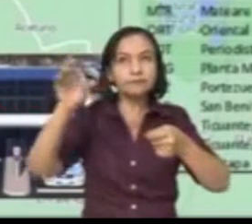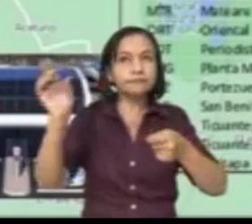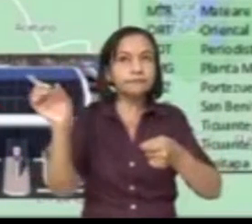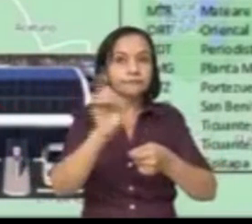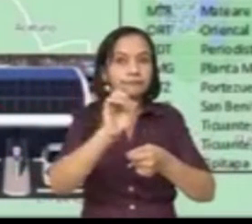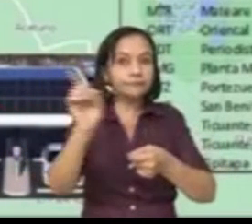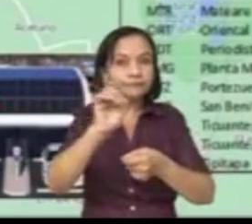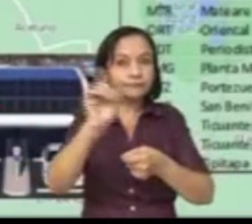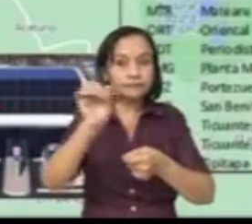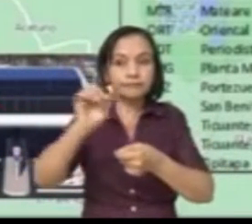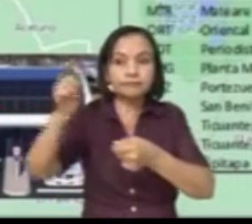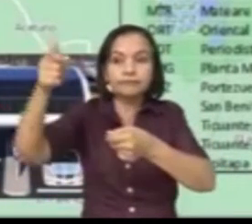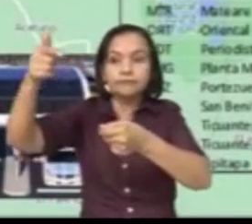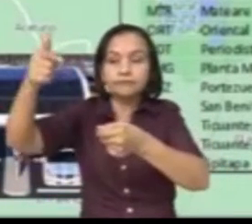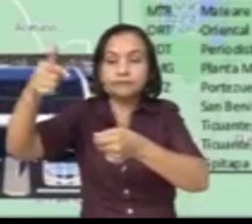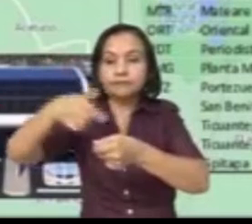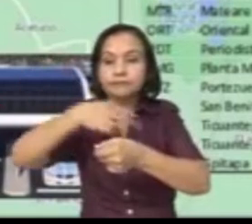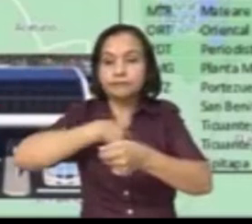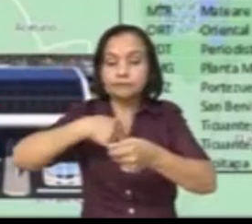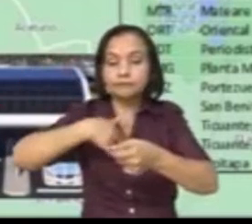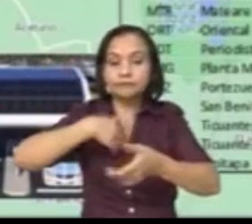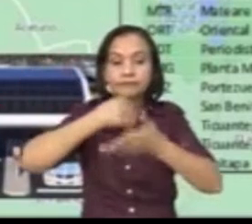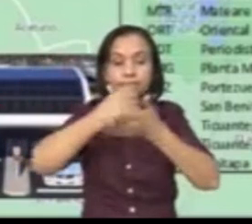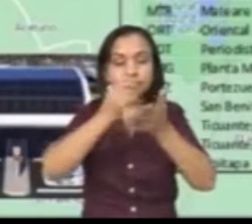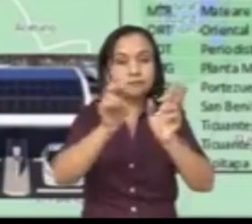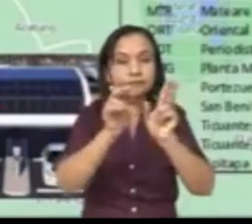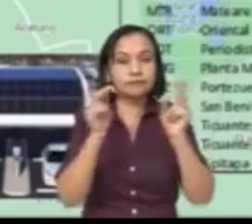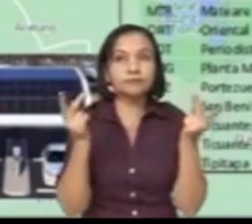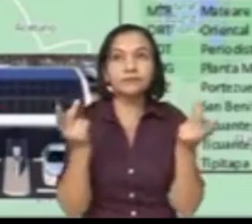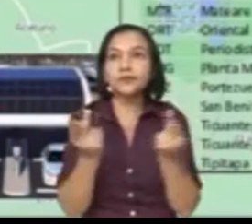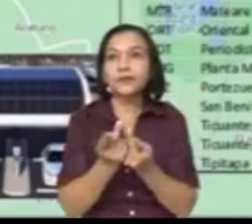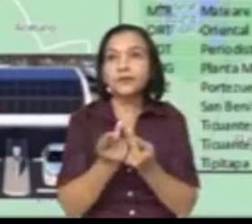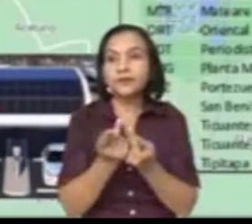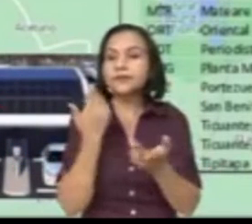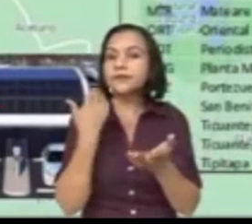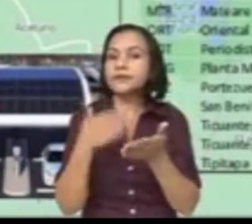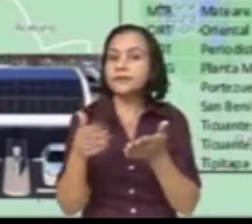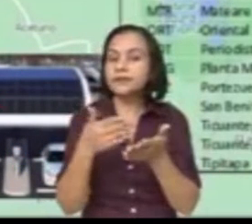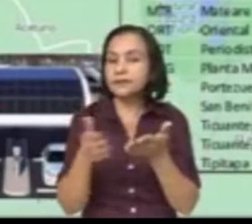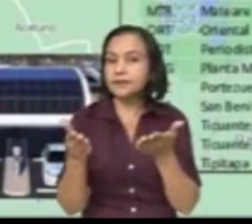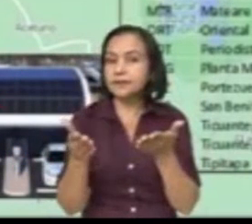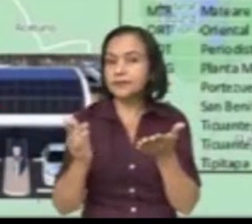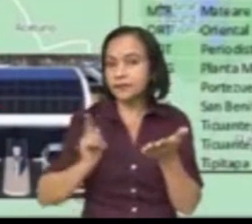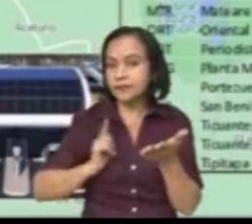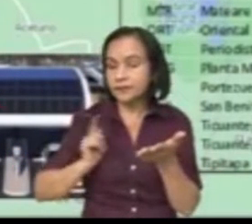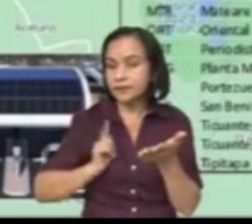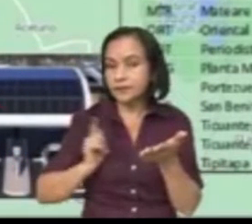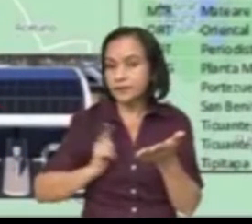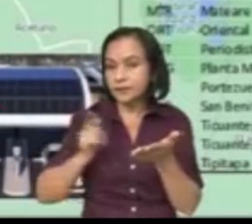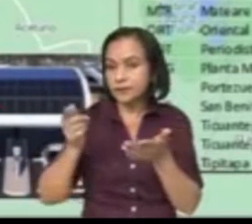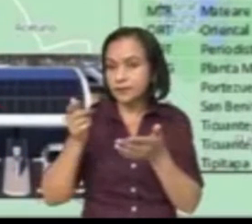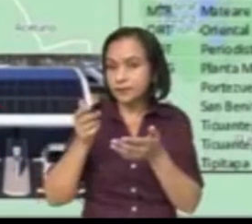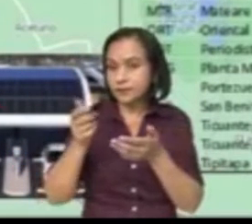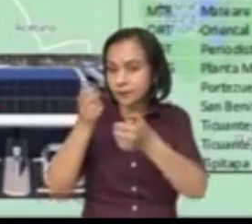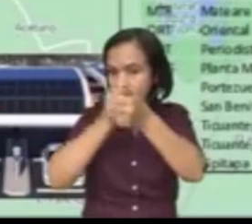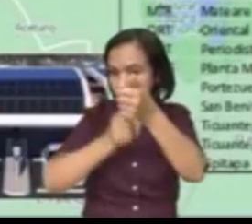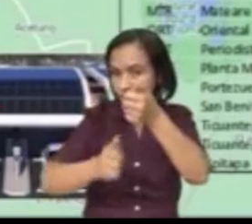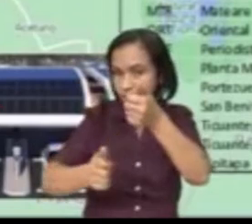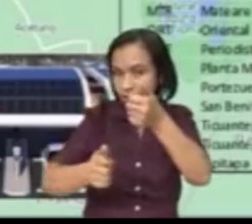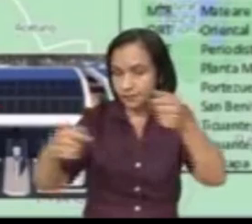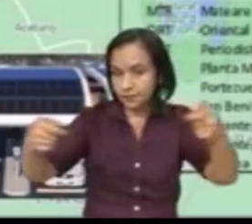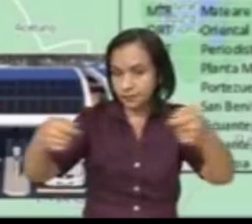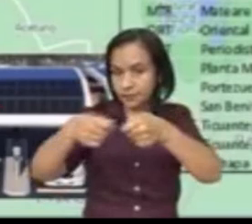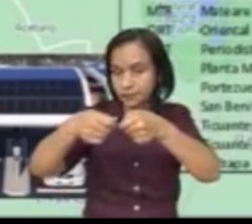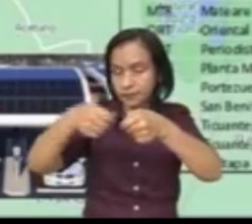tenemos subestaciones eléctricas para servirle a nuestro pueblo? Entonces, sencillo. Si tenemos una subestación eléctrica con capacidad